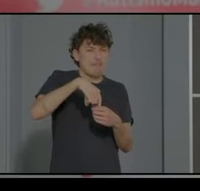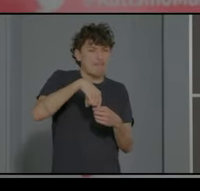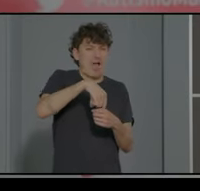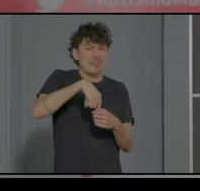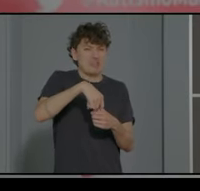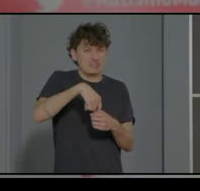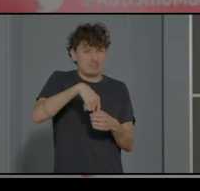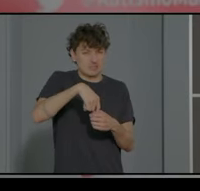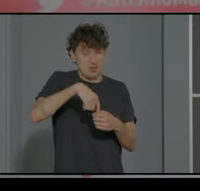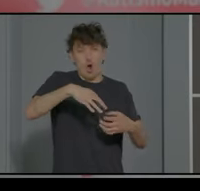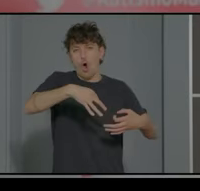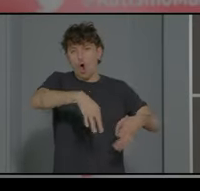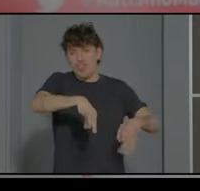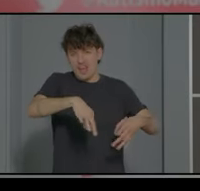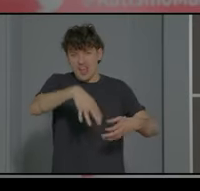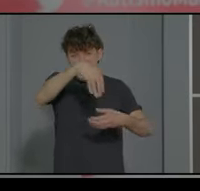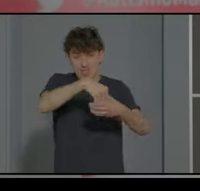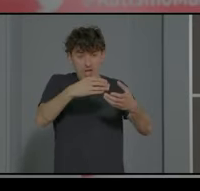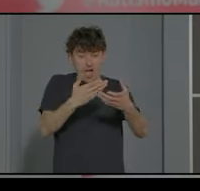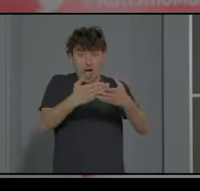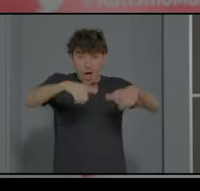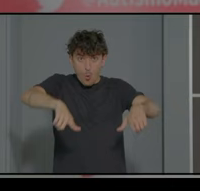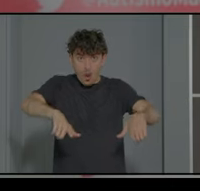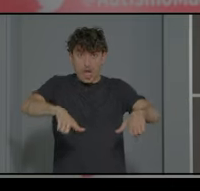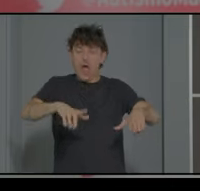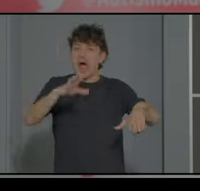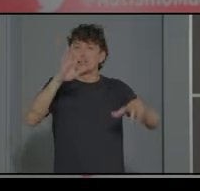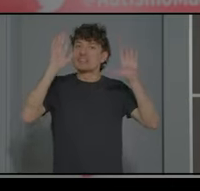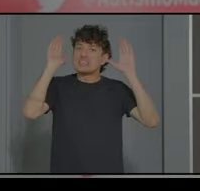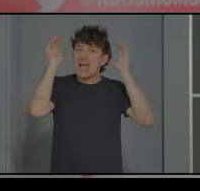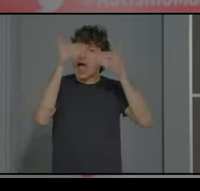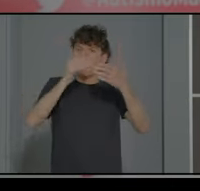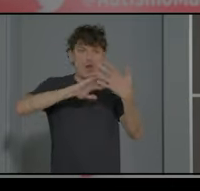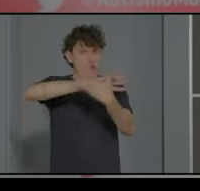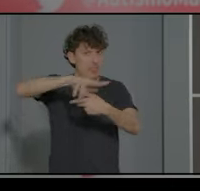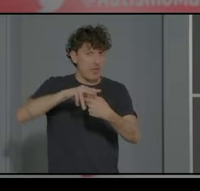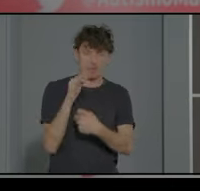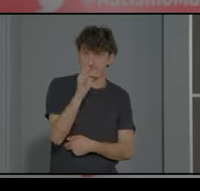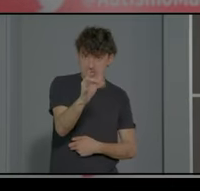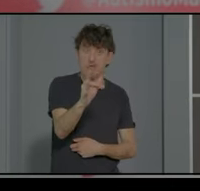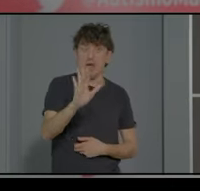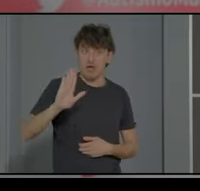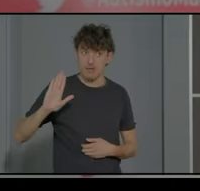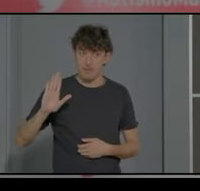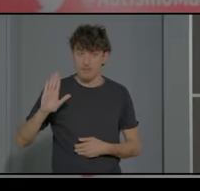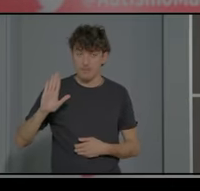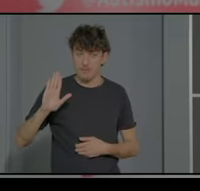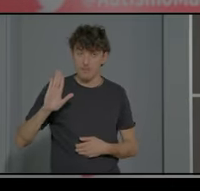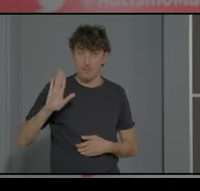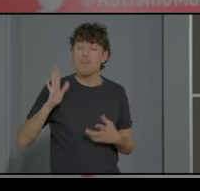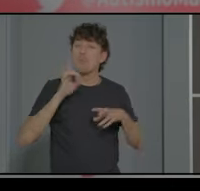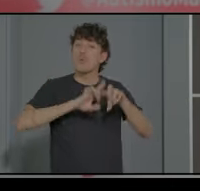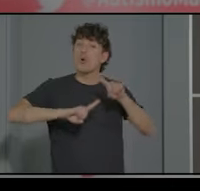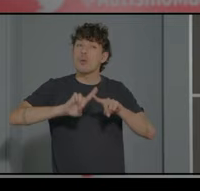modalidad ordinaria en aula TEA esto es una buena noticia no me vais a escuchar decir lo contrario el